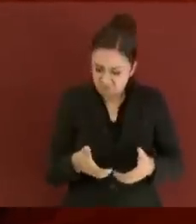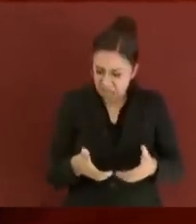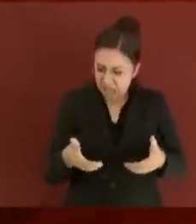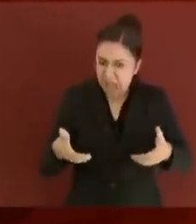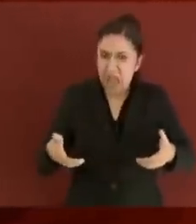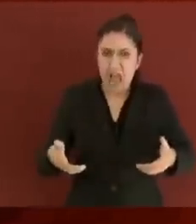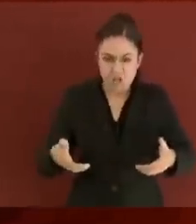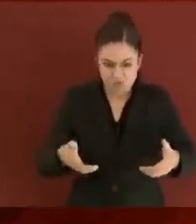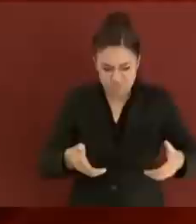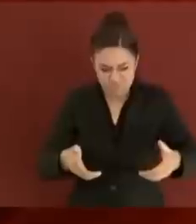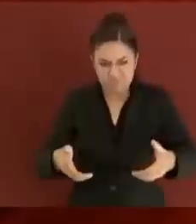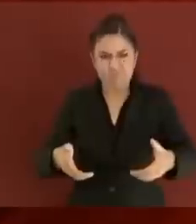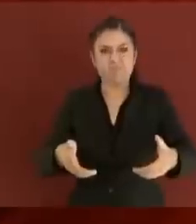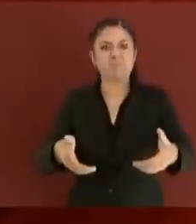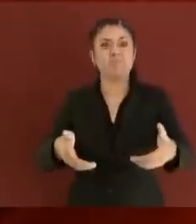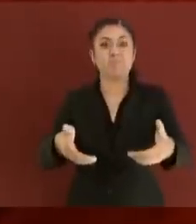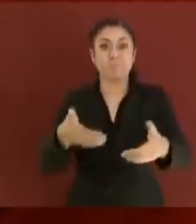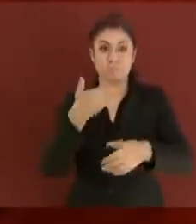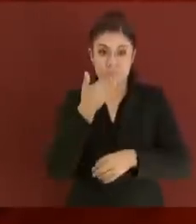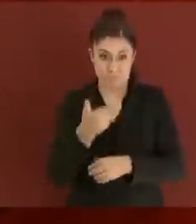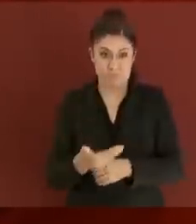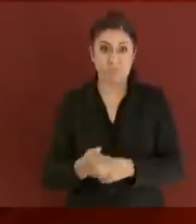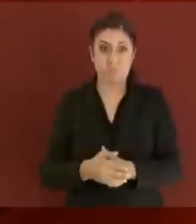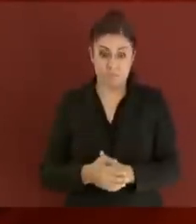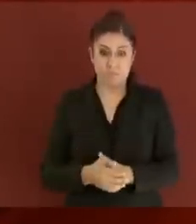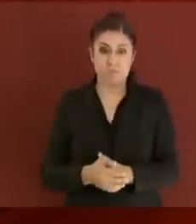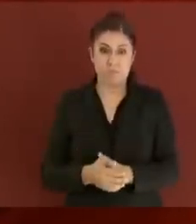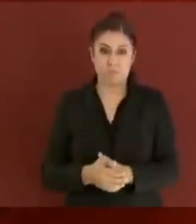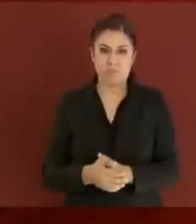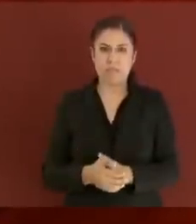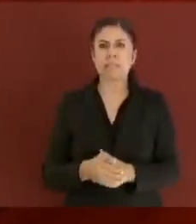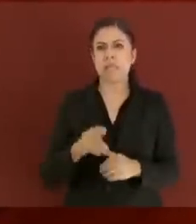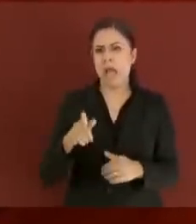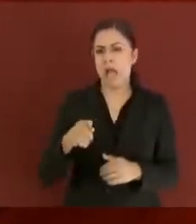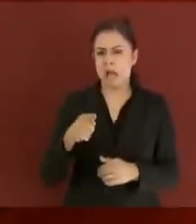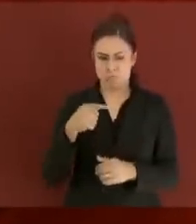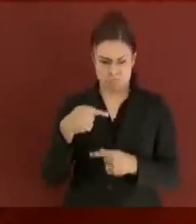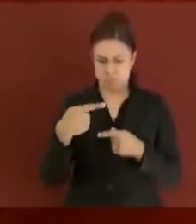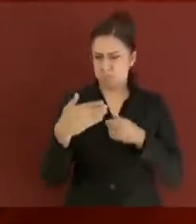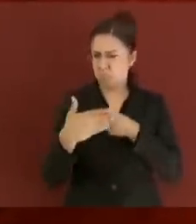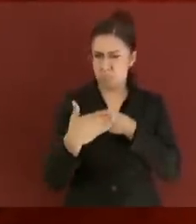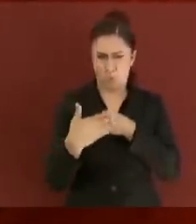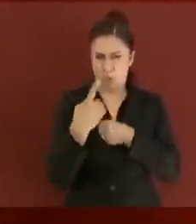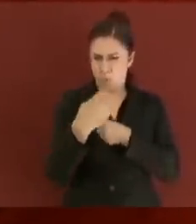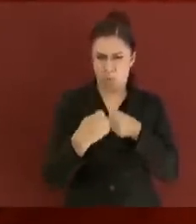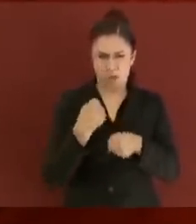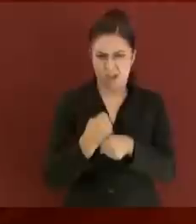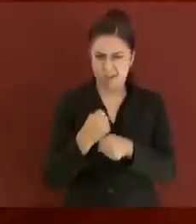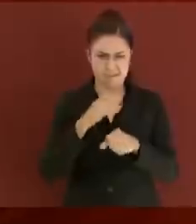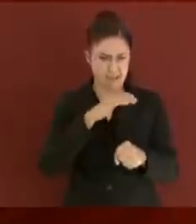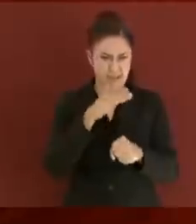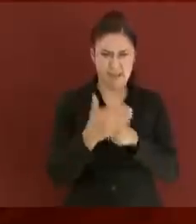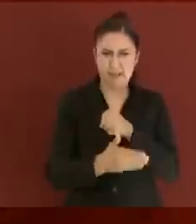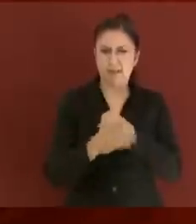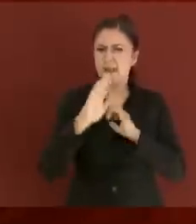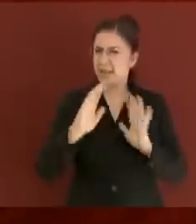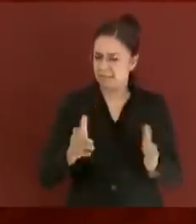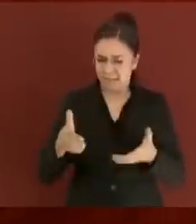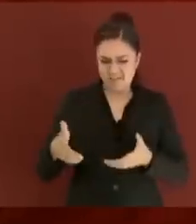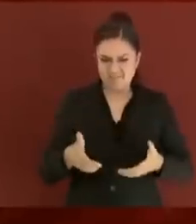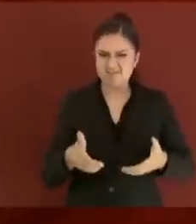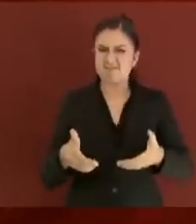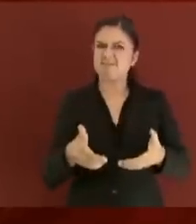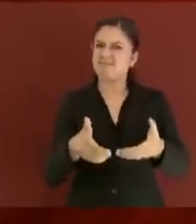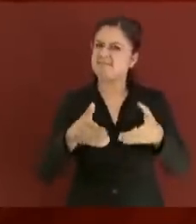estaremos terminando a nivel de base impregnada, esa fue la estrategia de este camino, para que